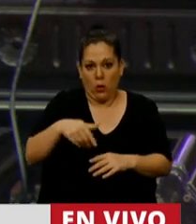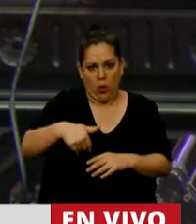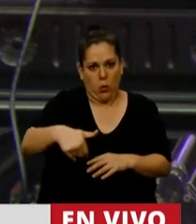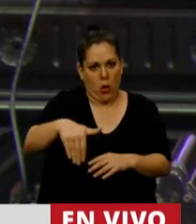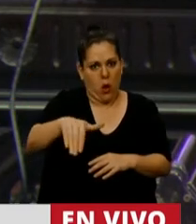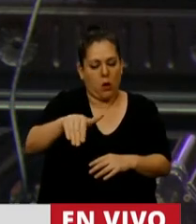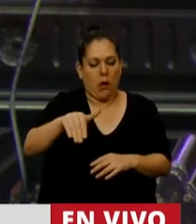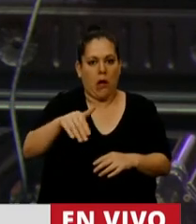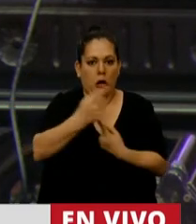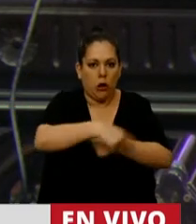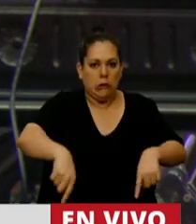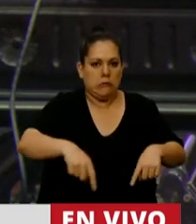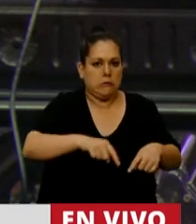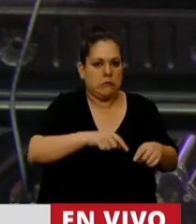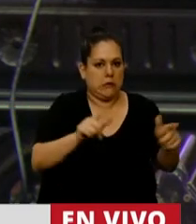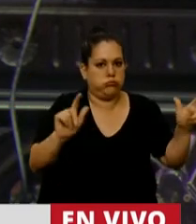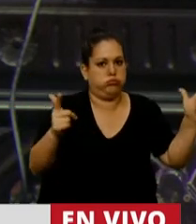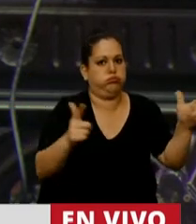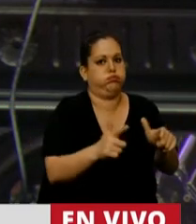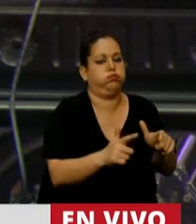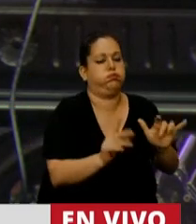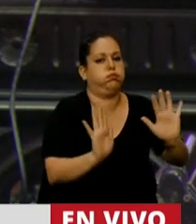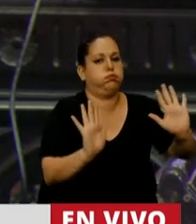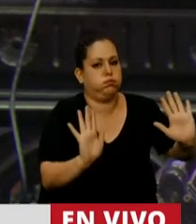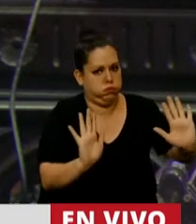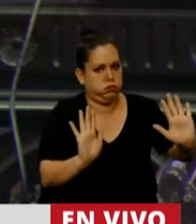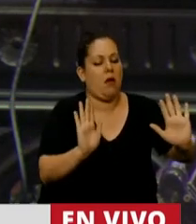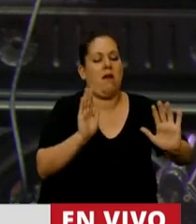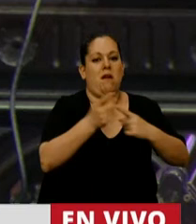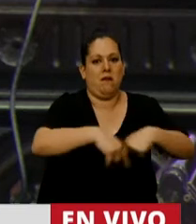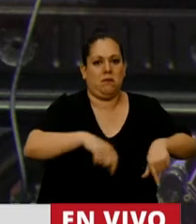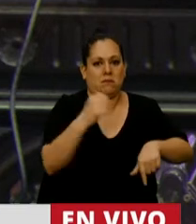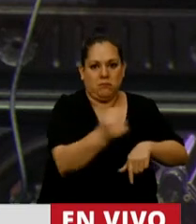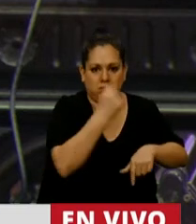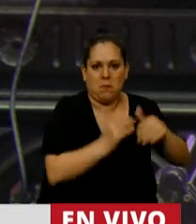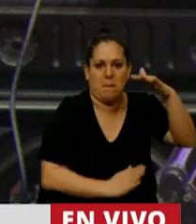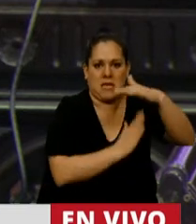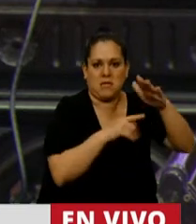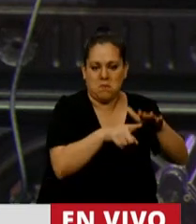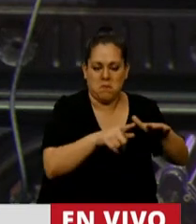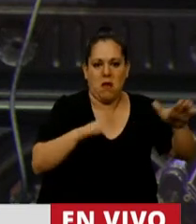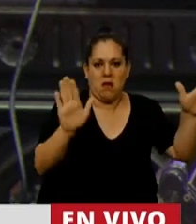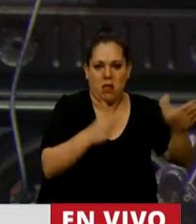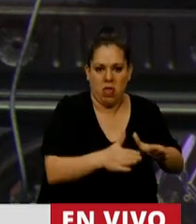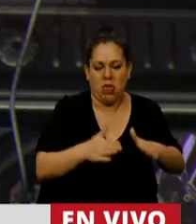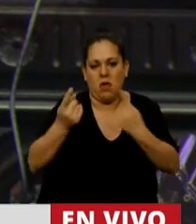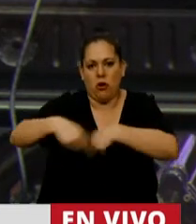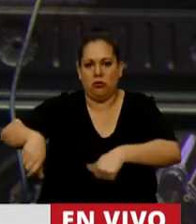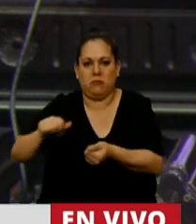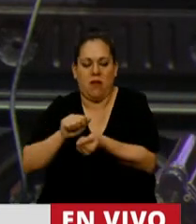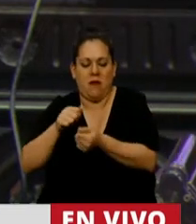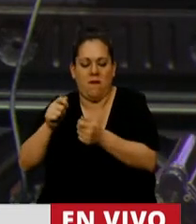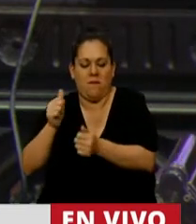lleva al desabastecimiento que ya estamos viendo, no solamente en las materias primas, no solamente en las manufacturas, en la industria